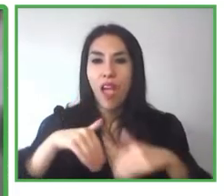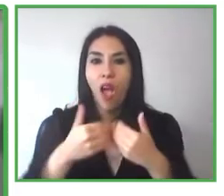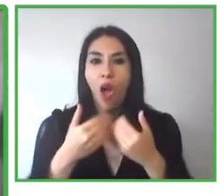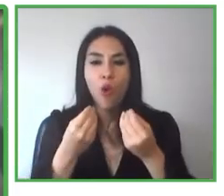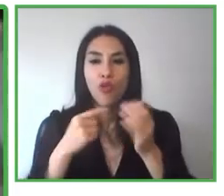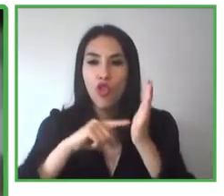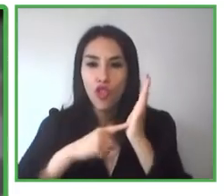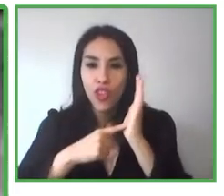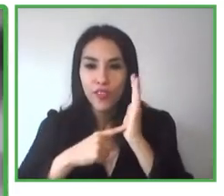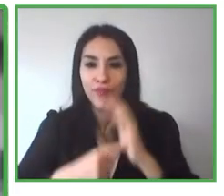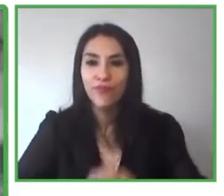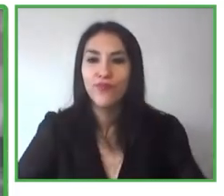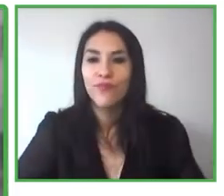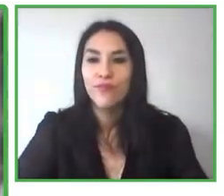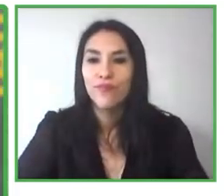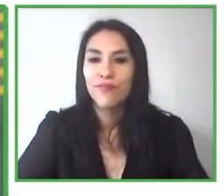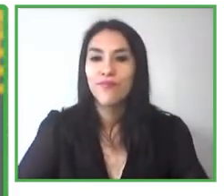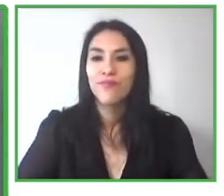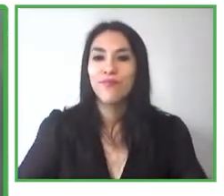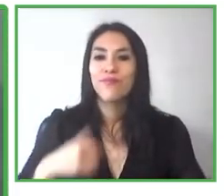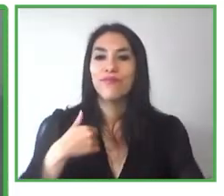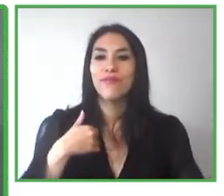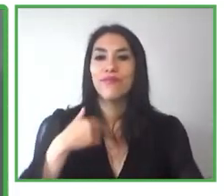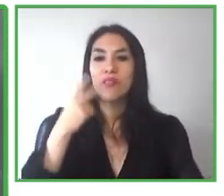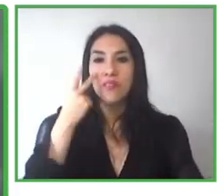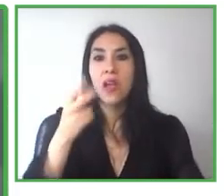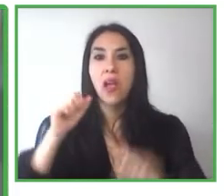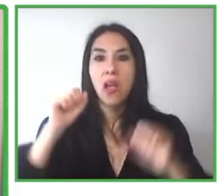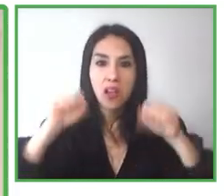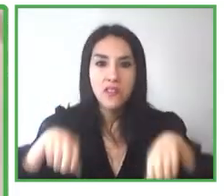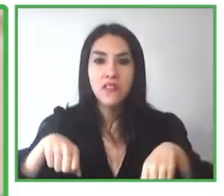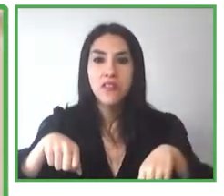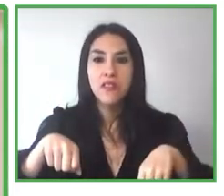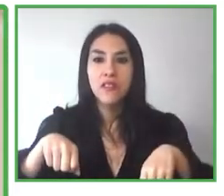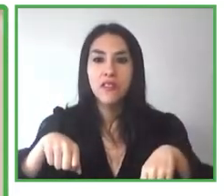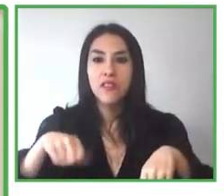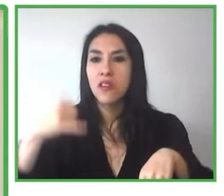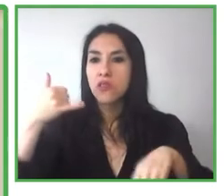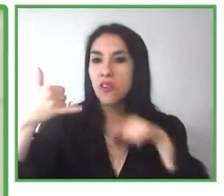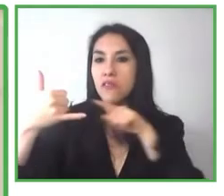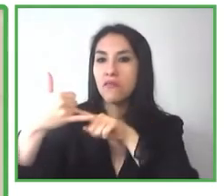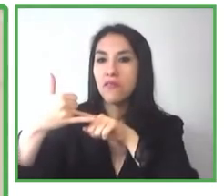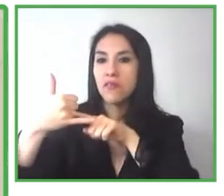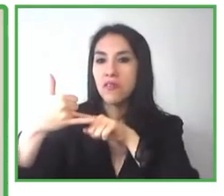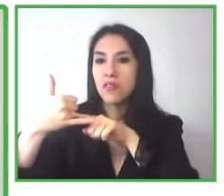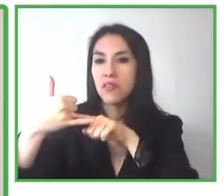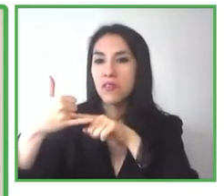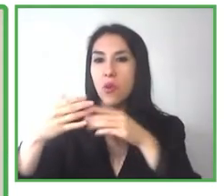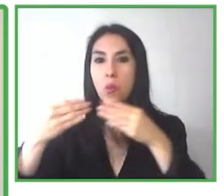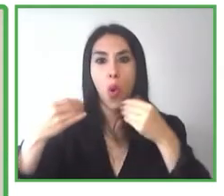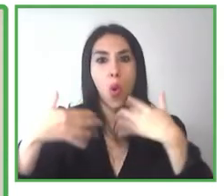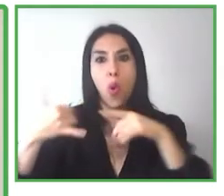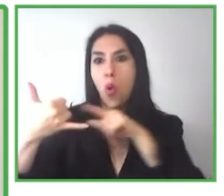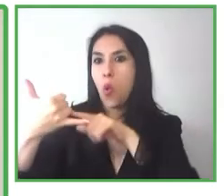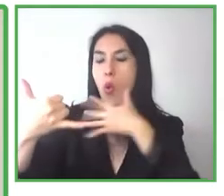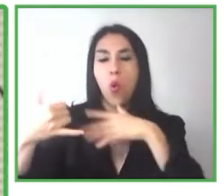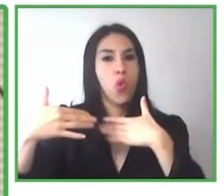es un paso tecnológico en la dirección correcta y espero que sigamos avanzando en esa dirección durante muchos años